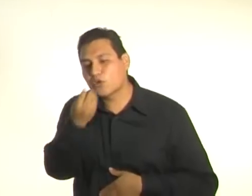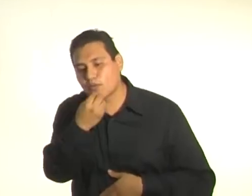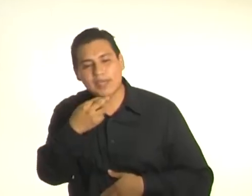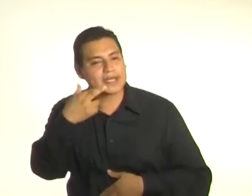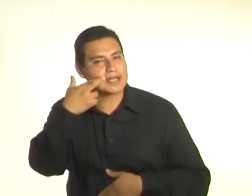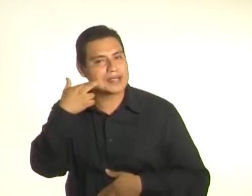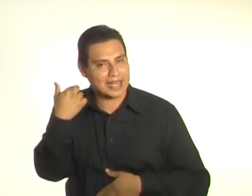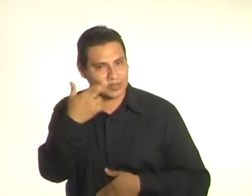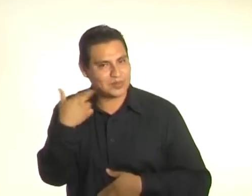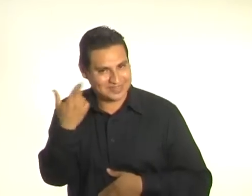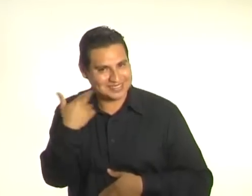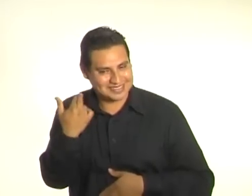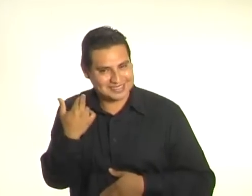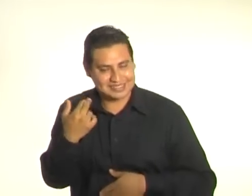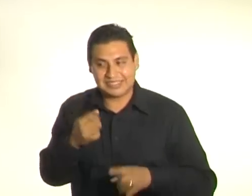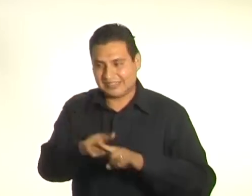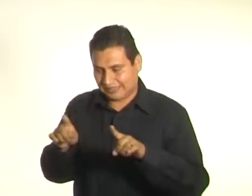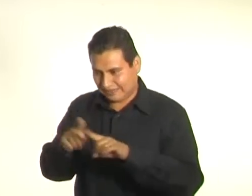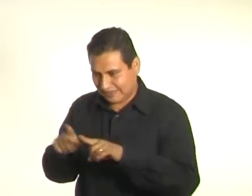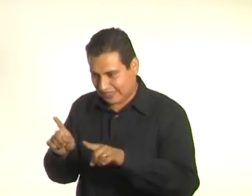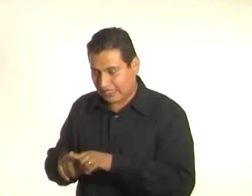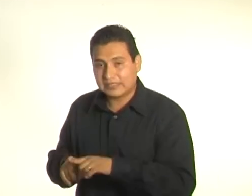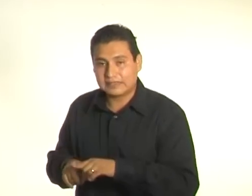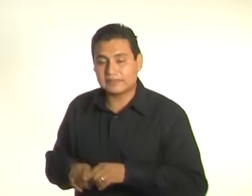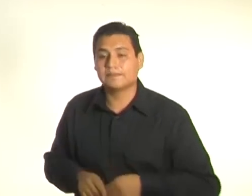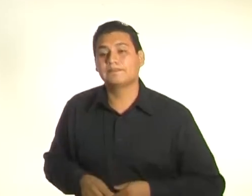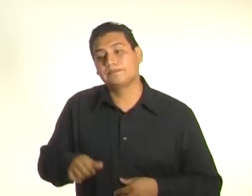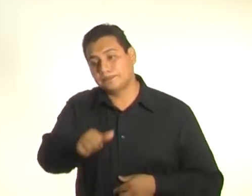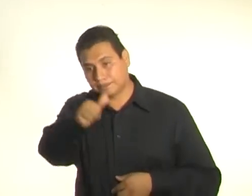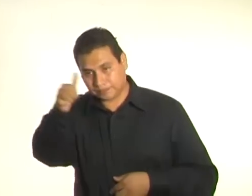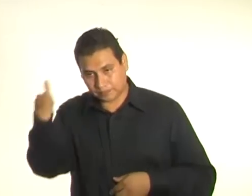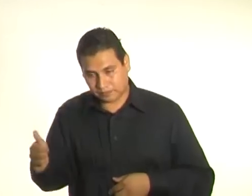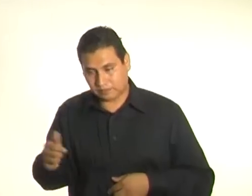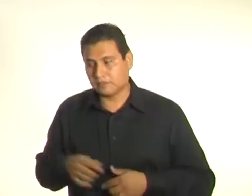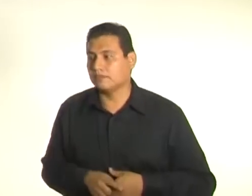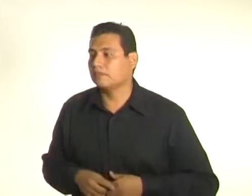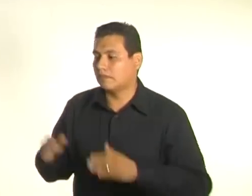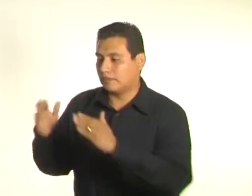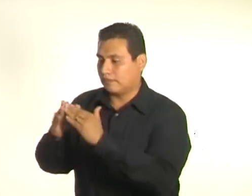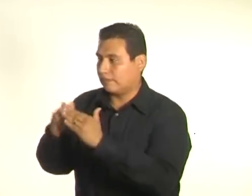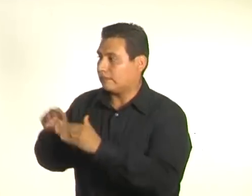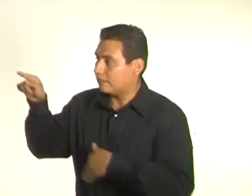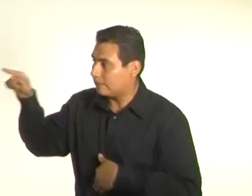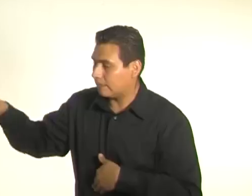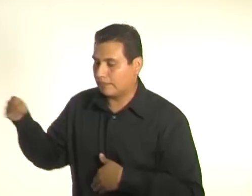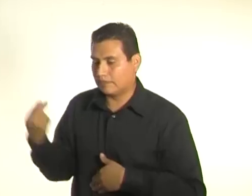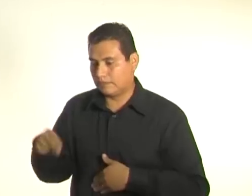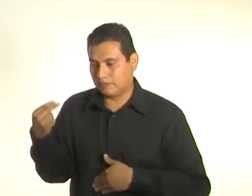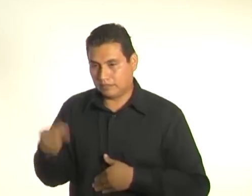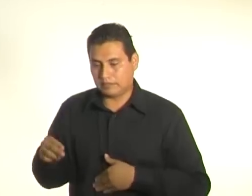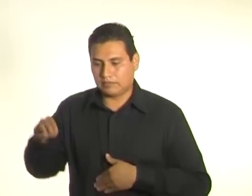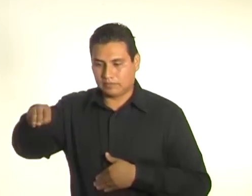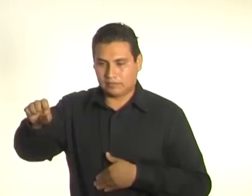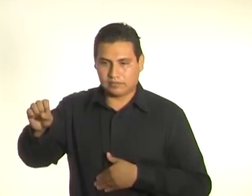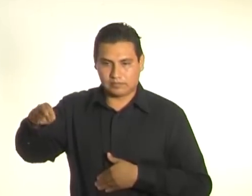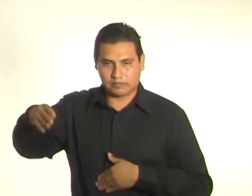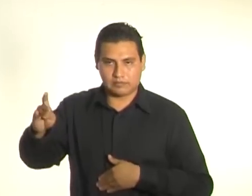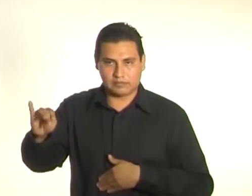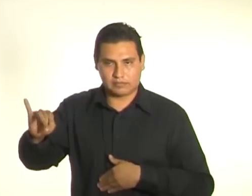Marcelo, de tonto no tenía un pelo. Donde lo llamaban Membrillo, era